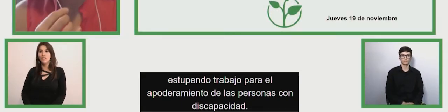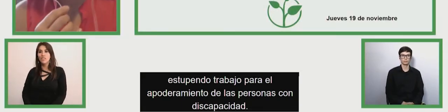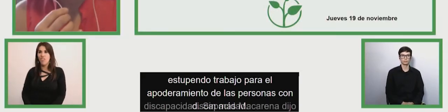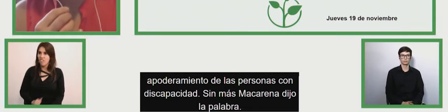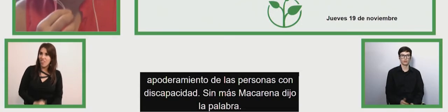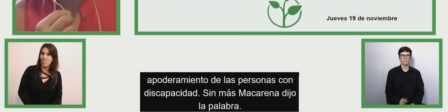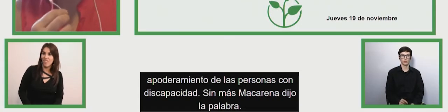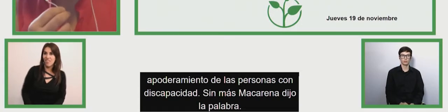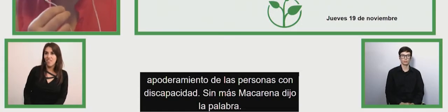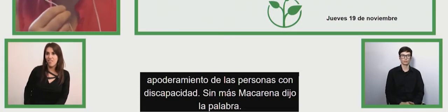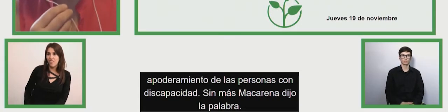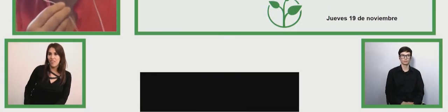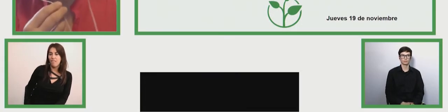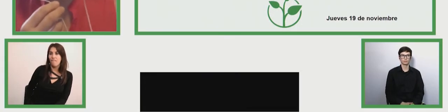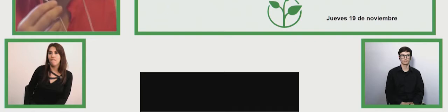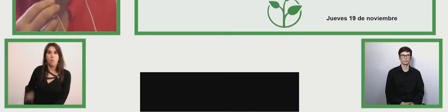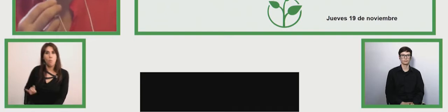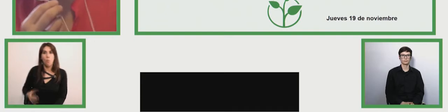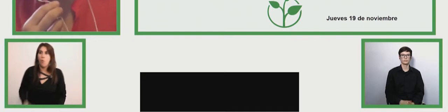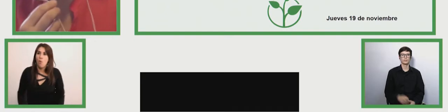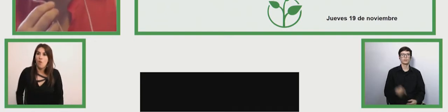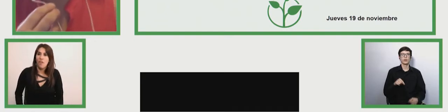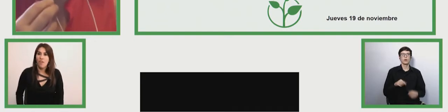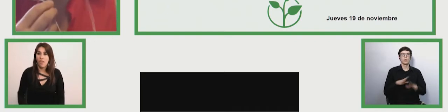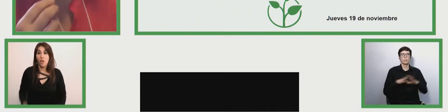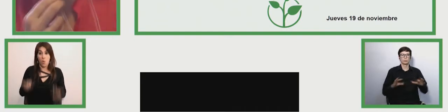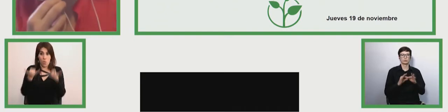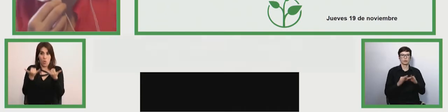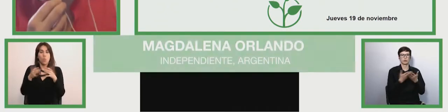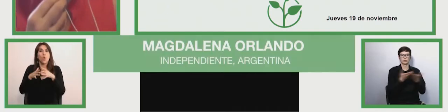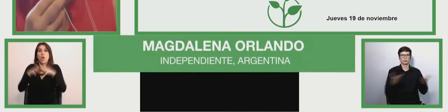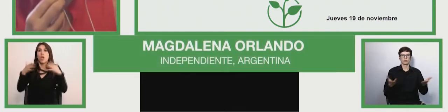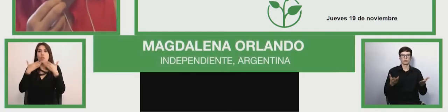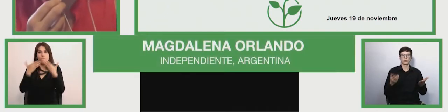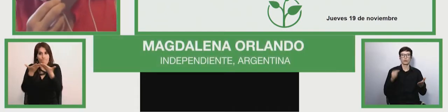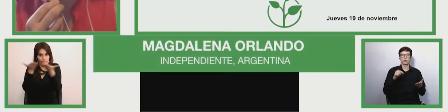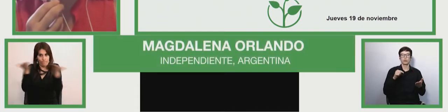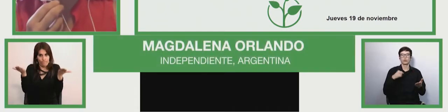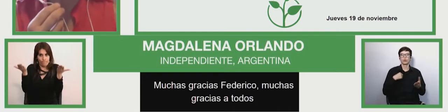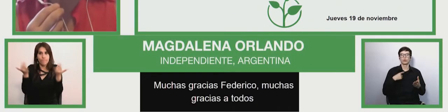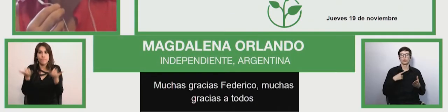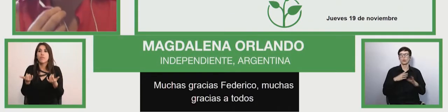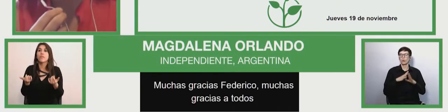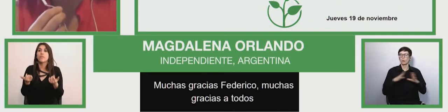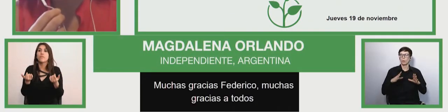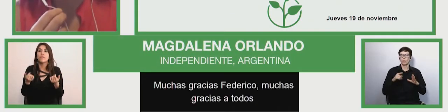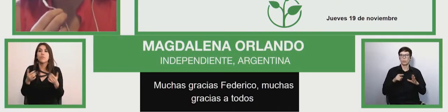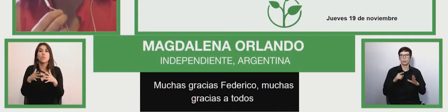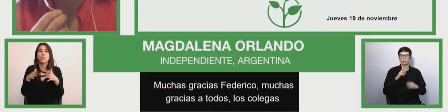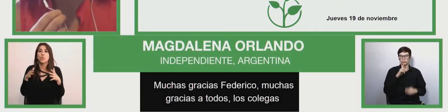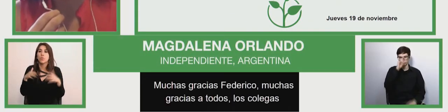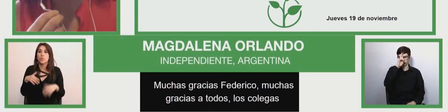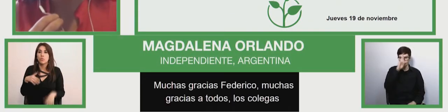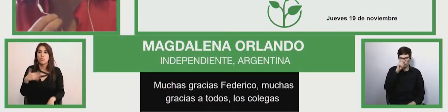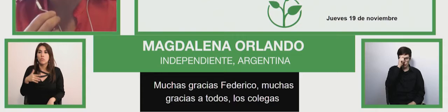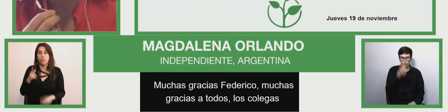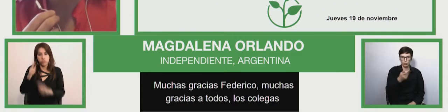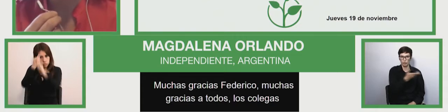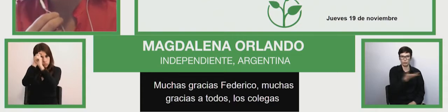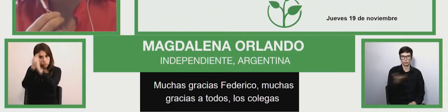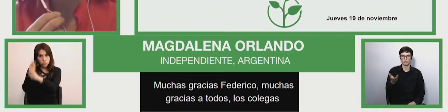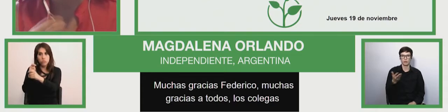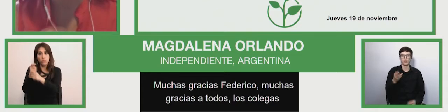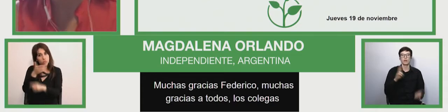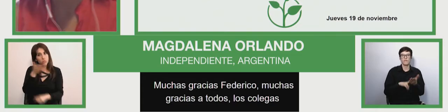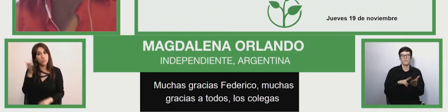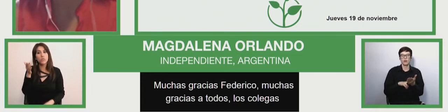Muchísimas gracias Federico, muchísimas gracias a todos, bueno, a mis colegas, un placer escucharlos. Bueno, la organización por la